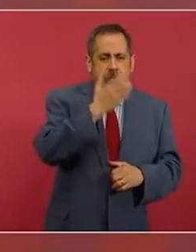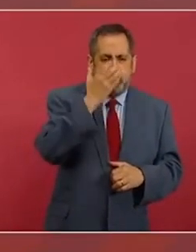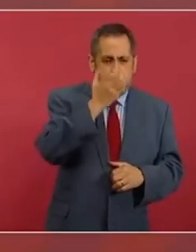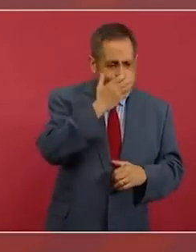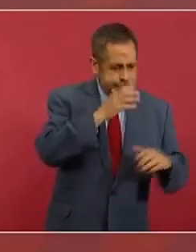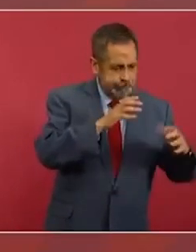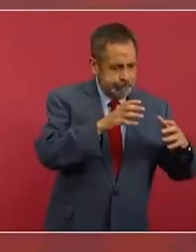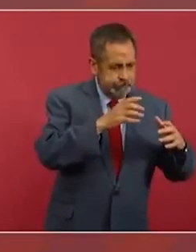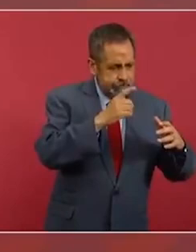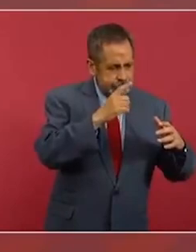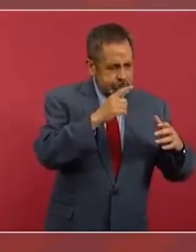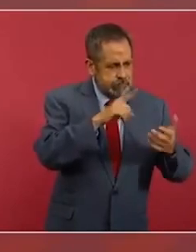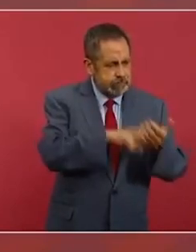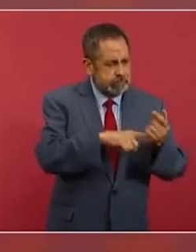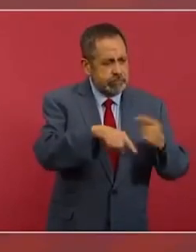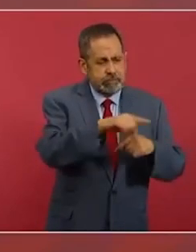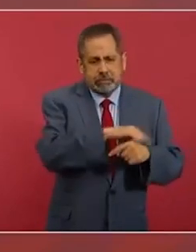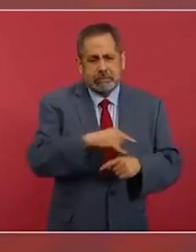hipócrita.